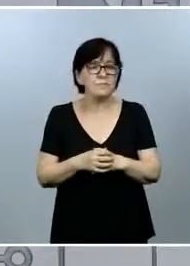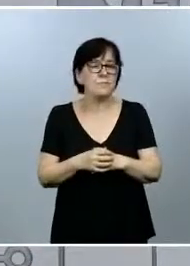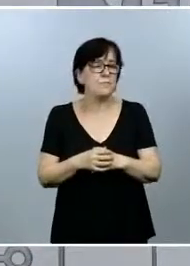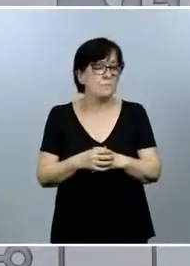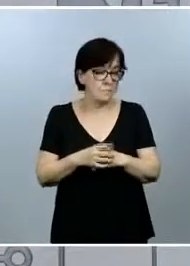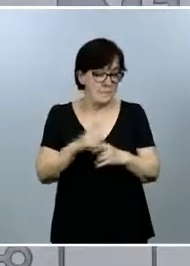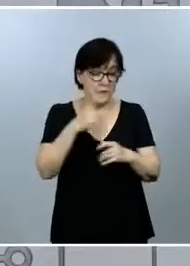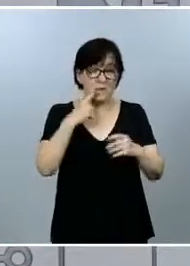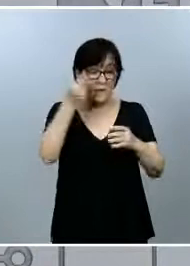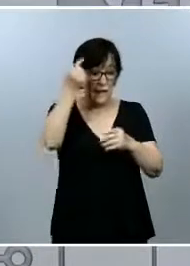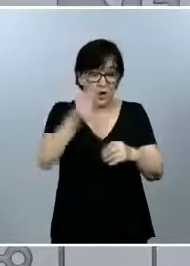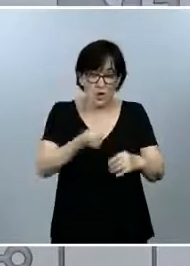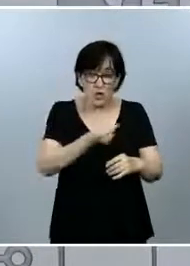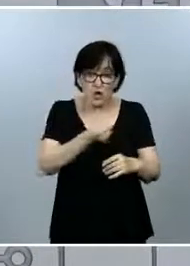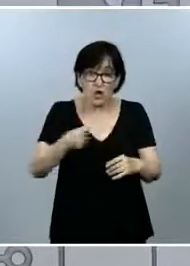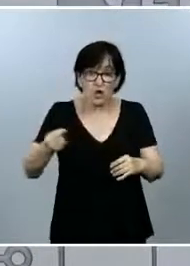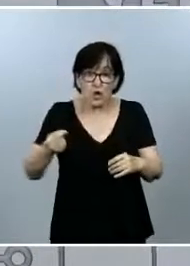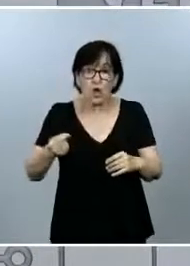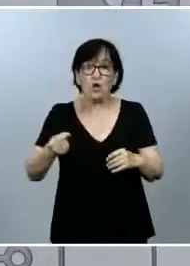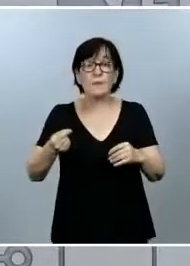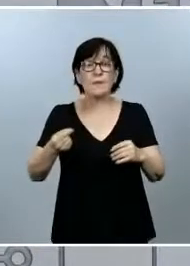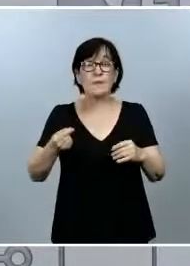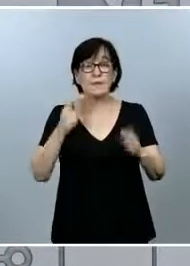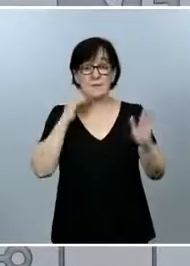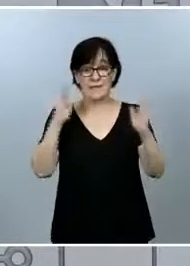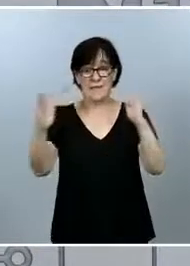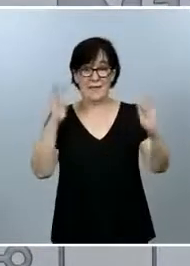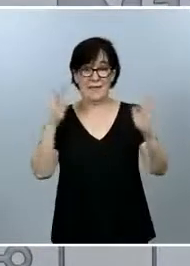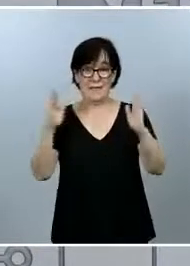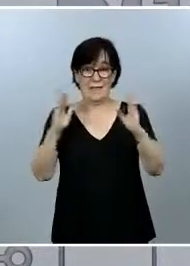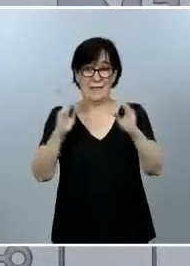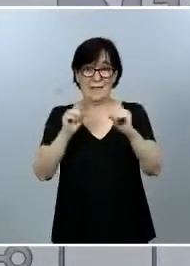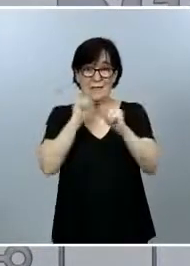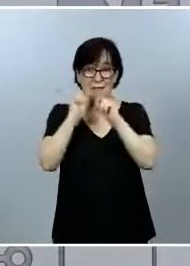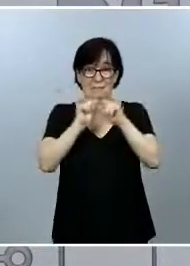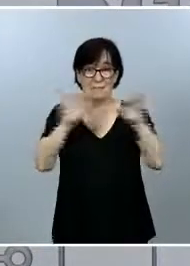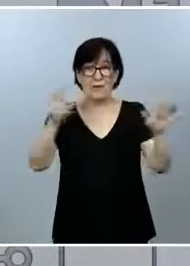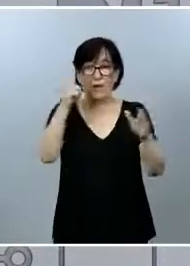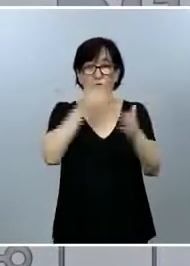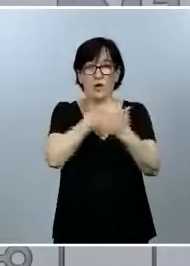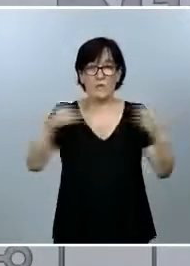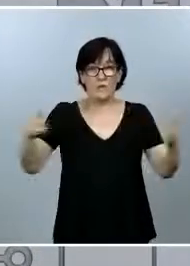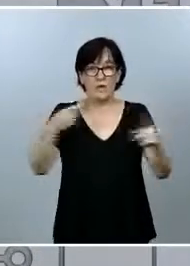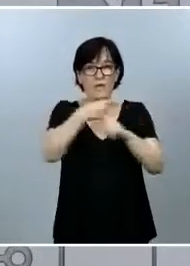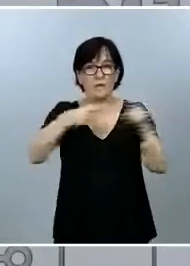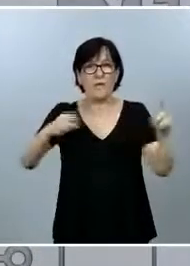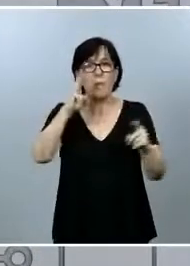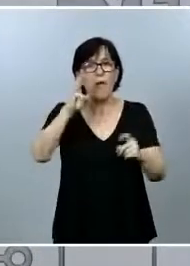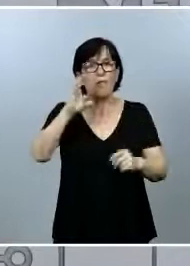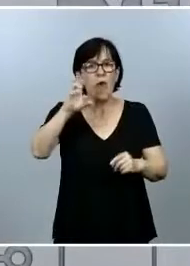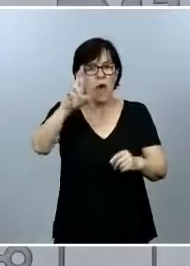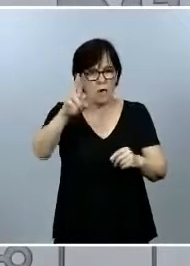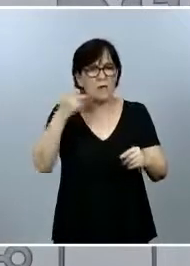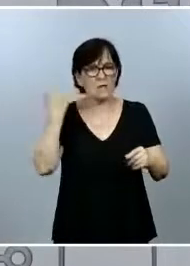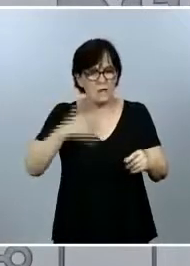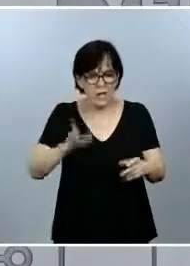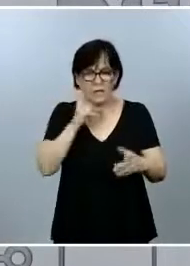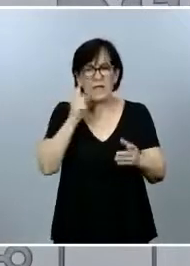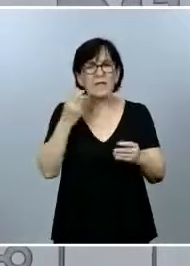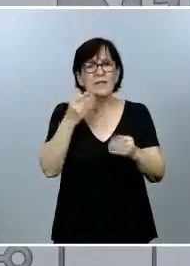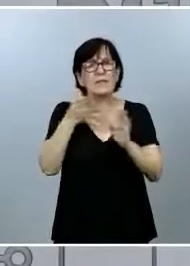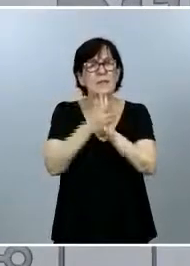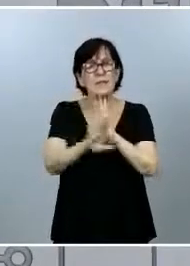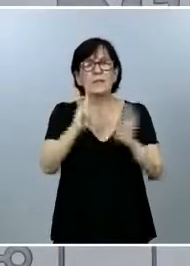da, en el total de todo el periodo epidémico, llevamos más de dos millones y medio de PCRs, lo que representa